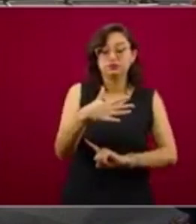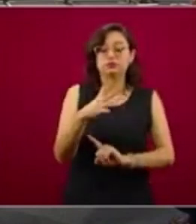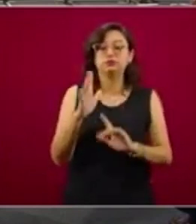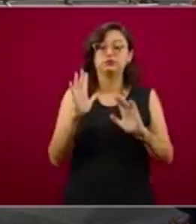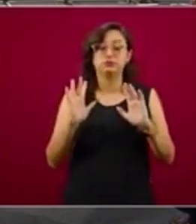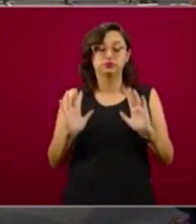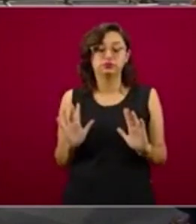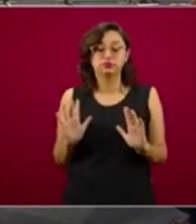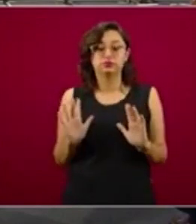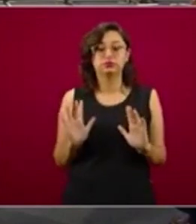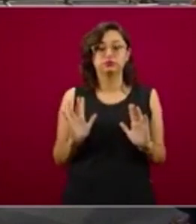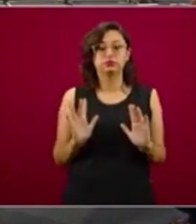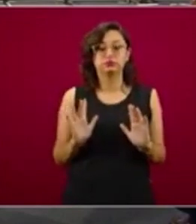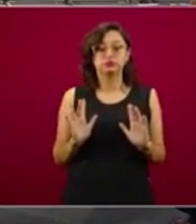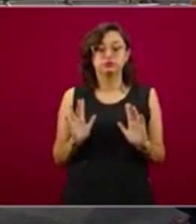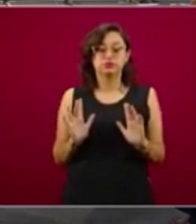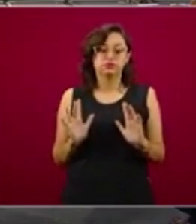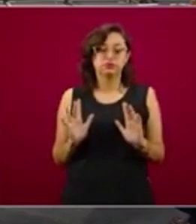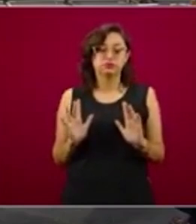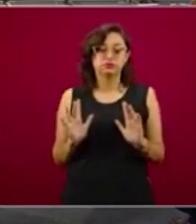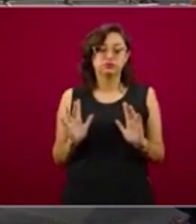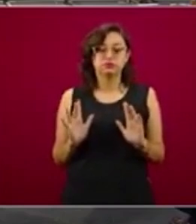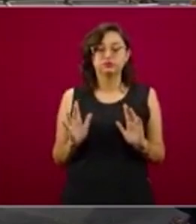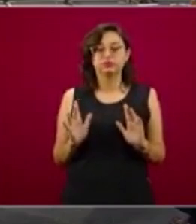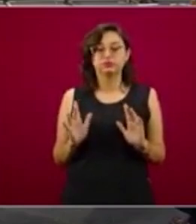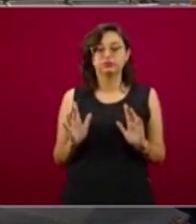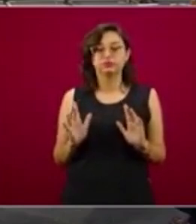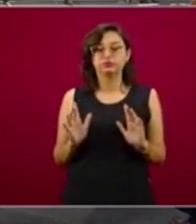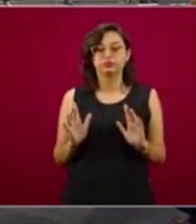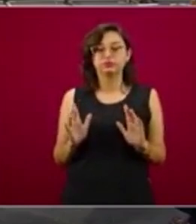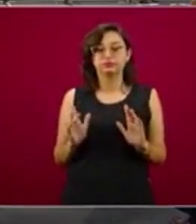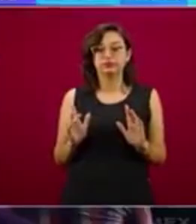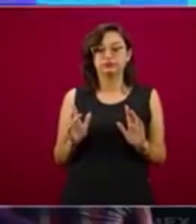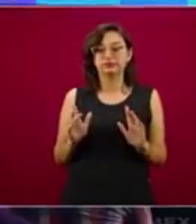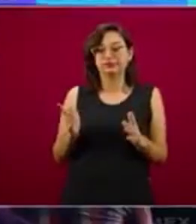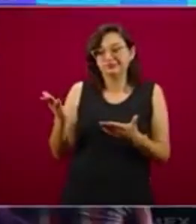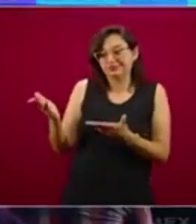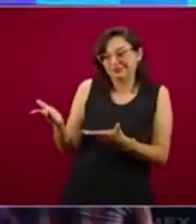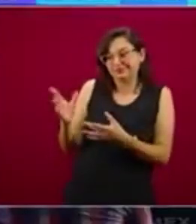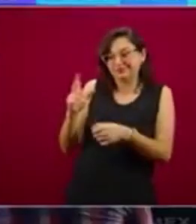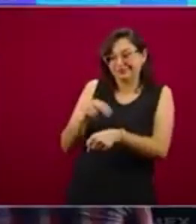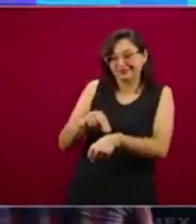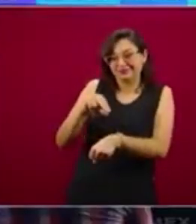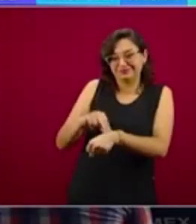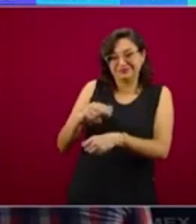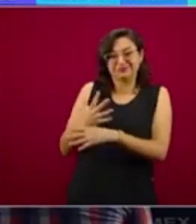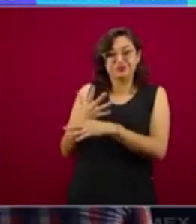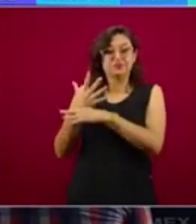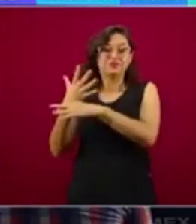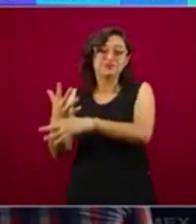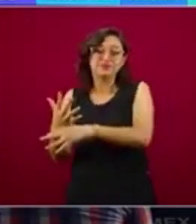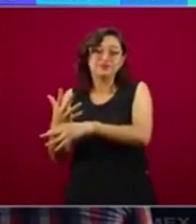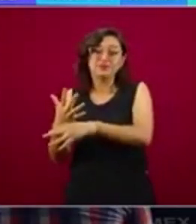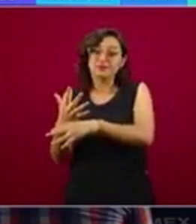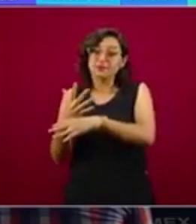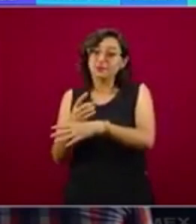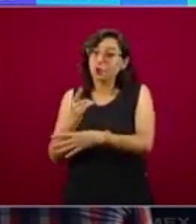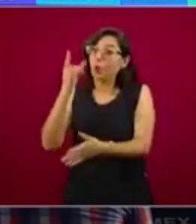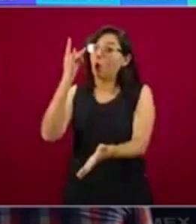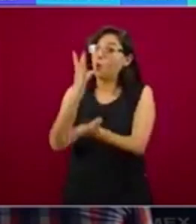célebre vocero, es sí y sólo sí, tenemos el